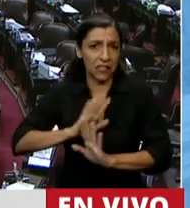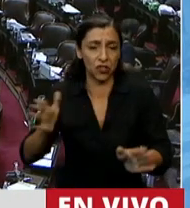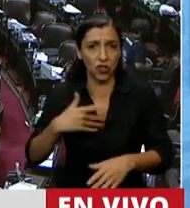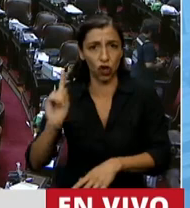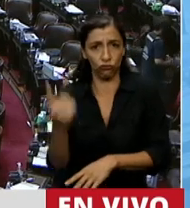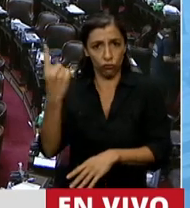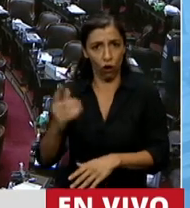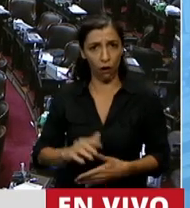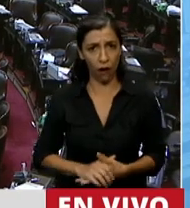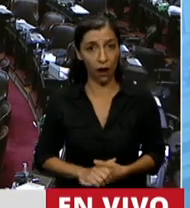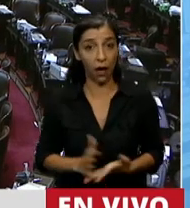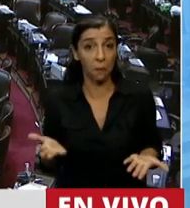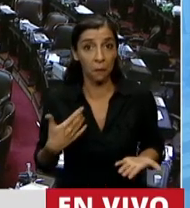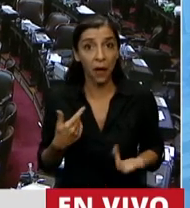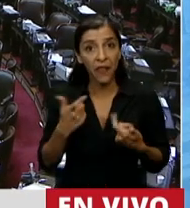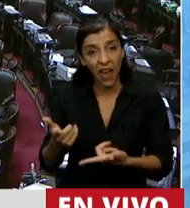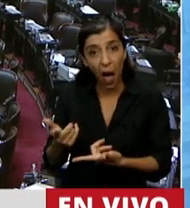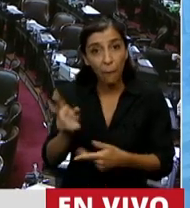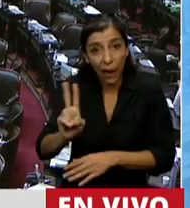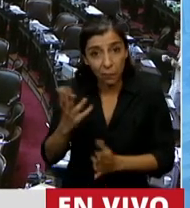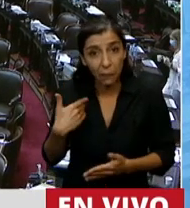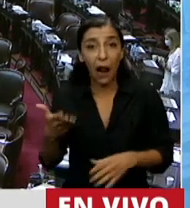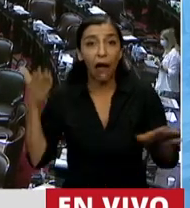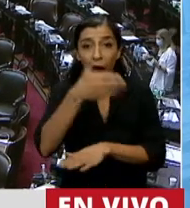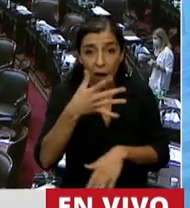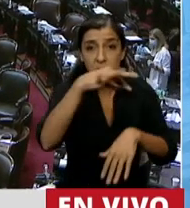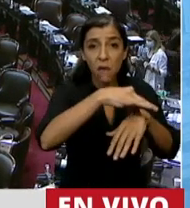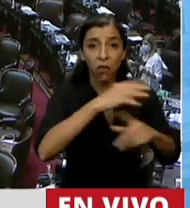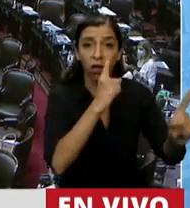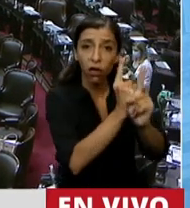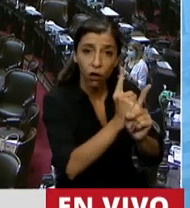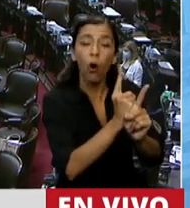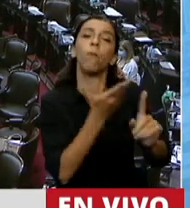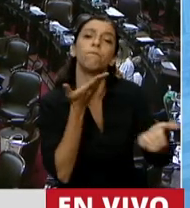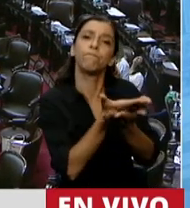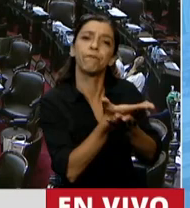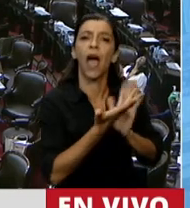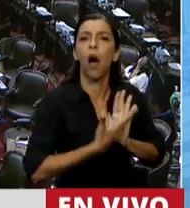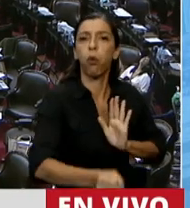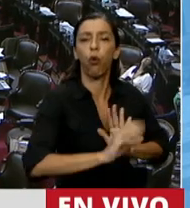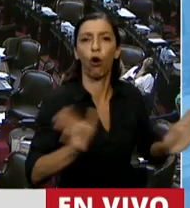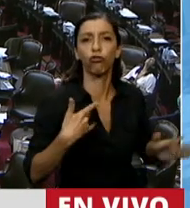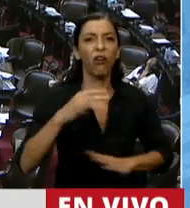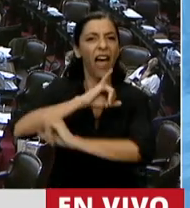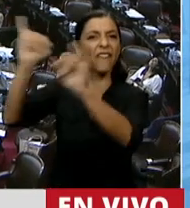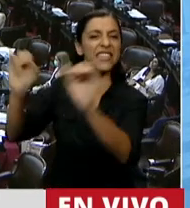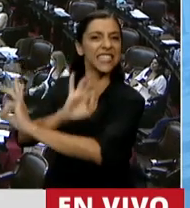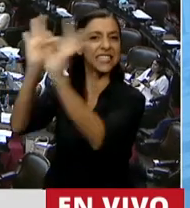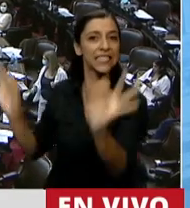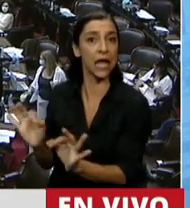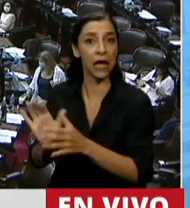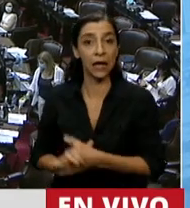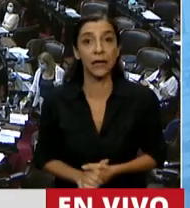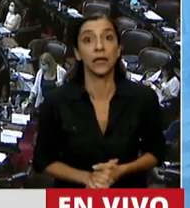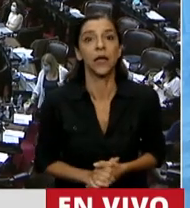Que una niña de 13 años pueda ir al médico sola y solicitar un aborto sin darle aviso a nadie y sin que nadie